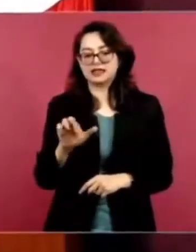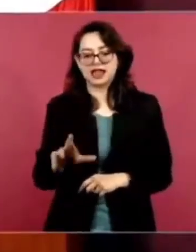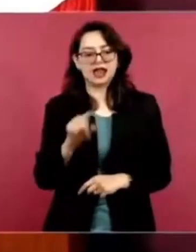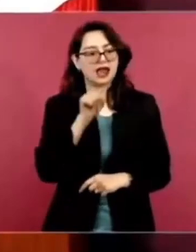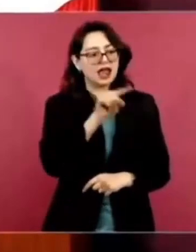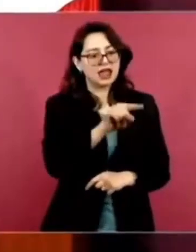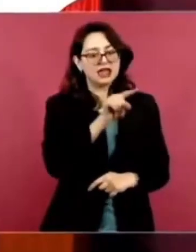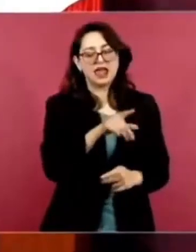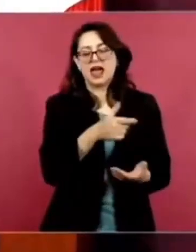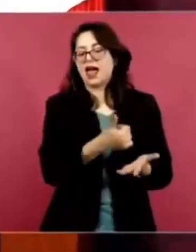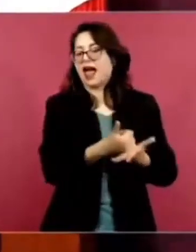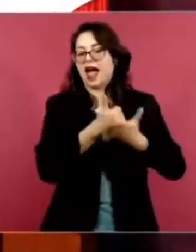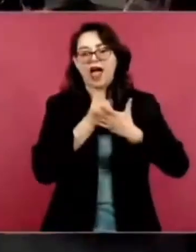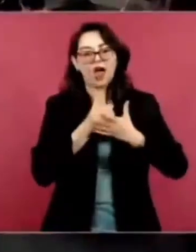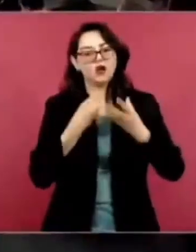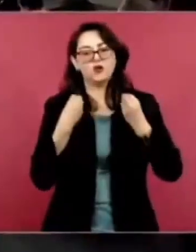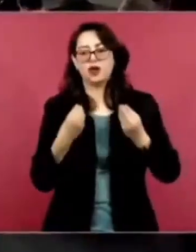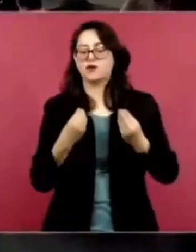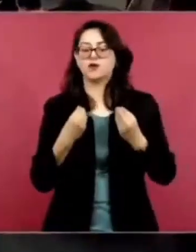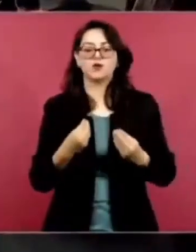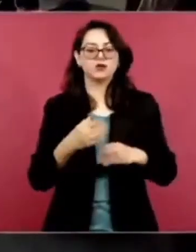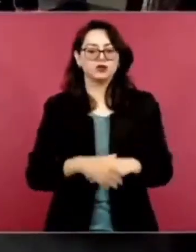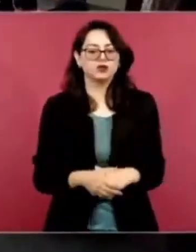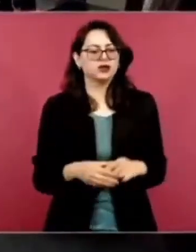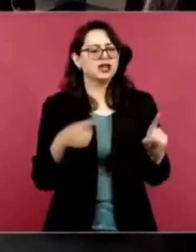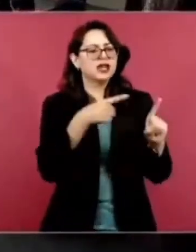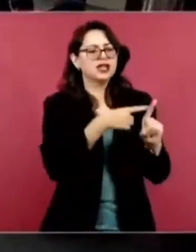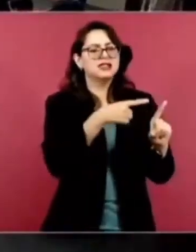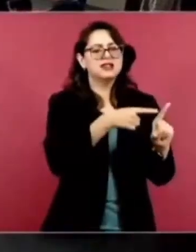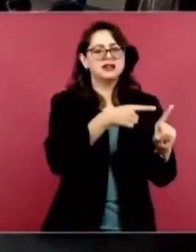¿Cómo fue que le dijo a la maestra Delfina?